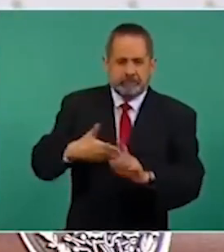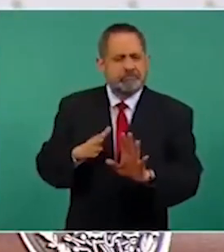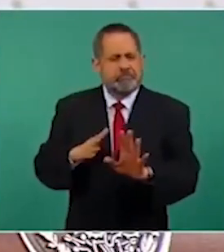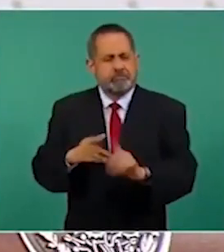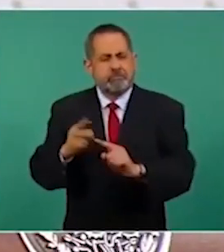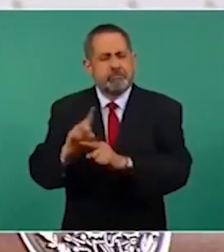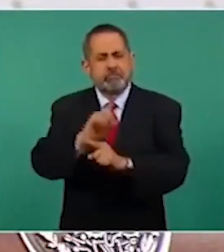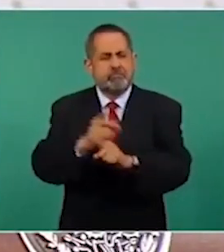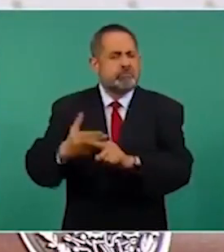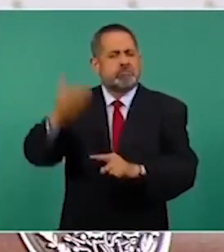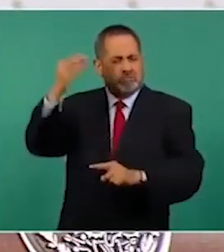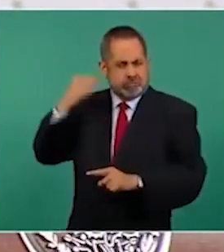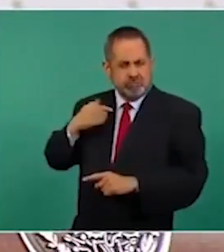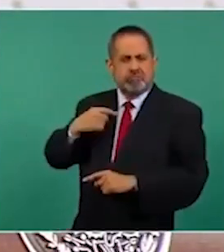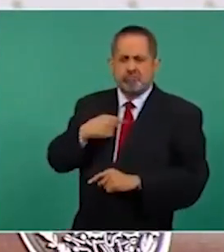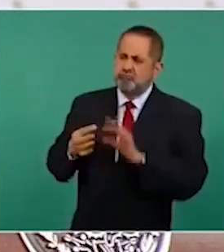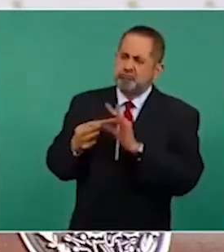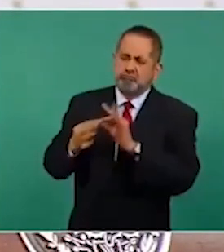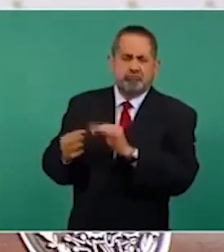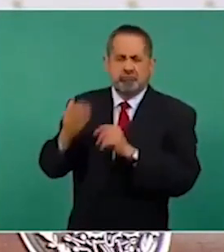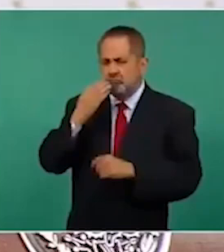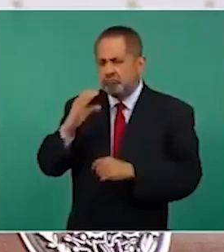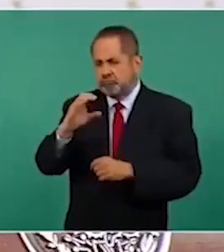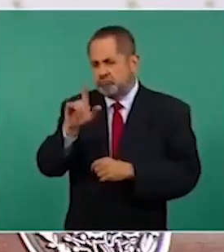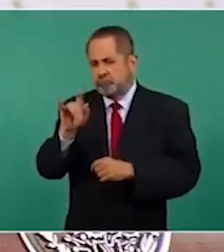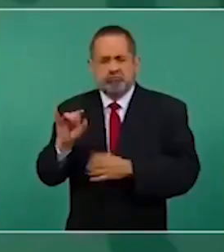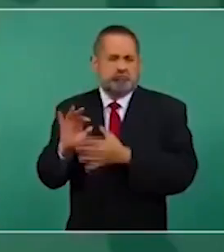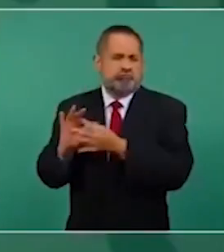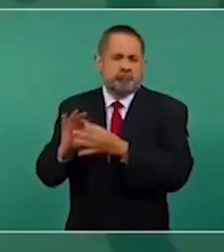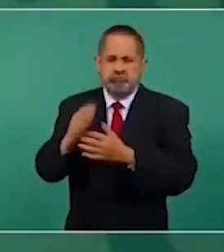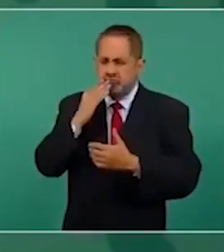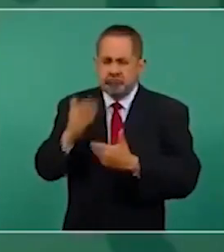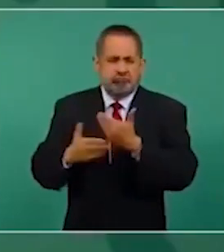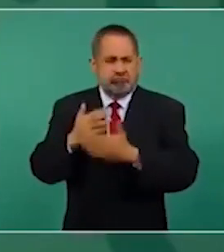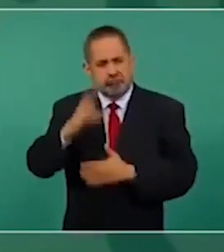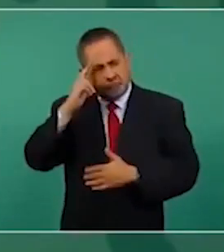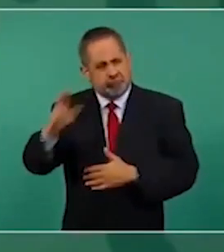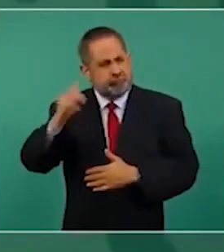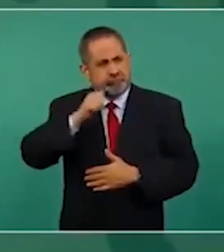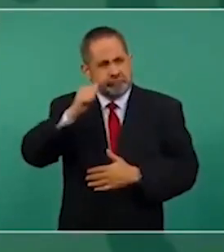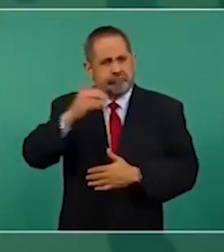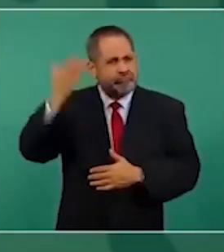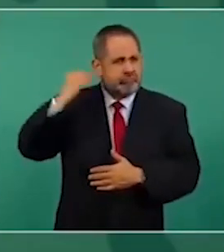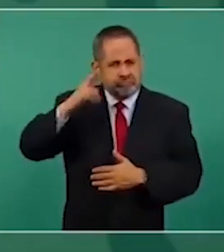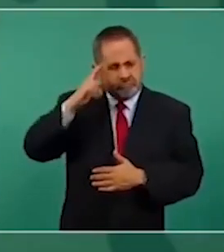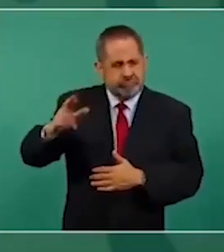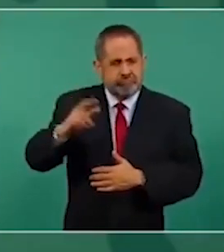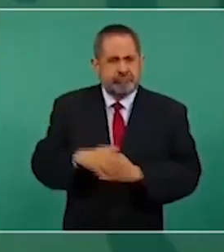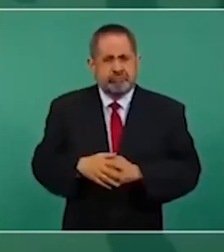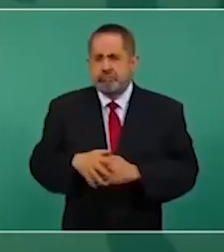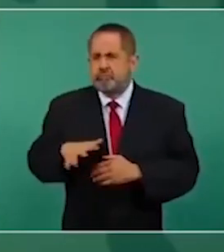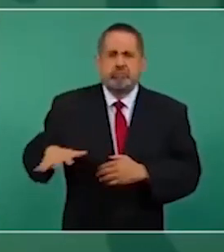yo siempre he respetado la